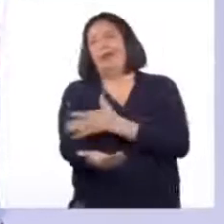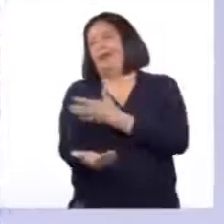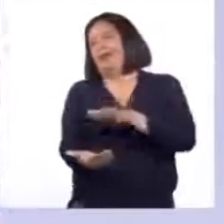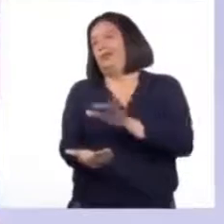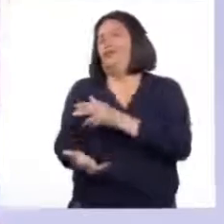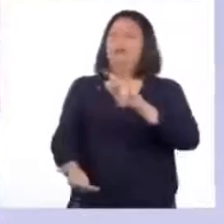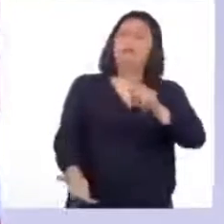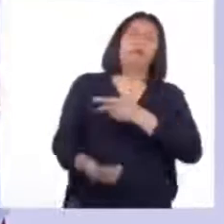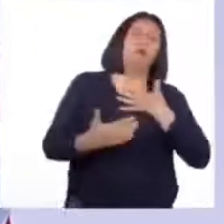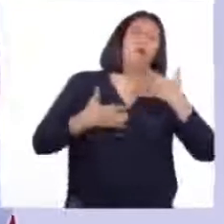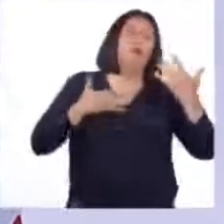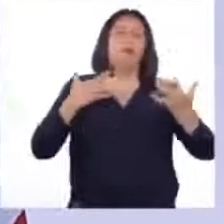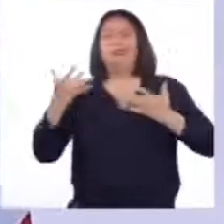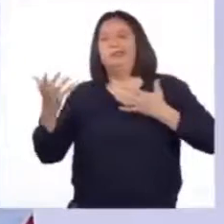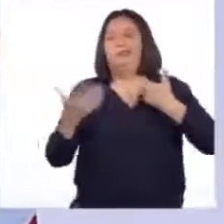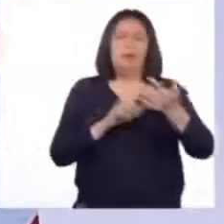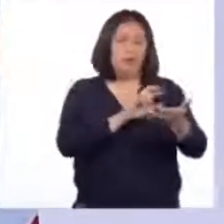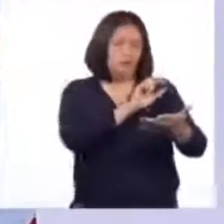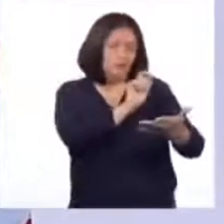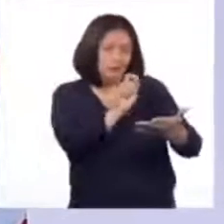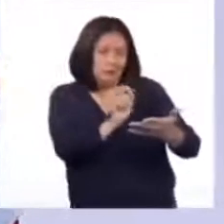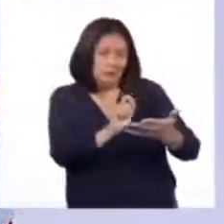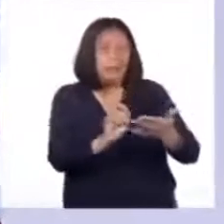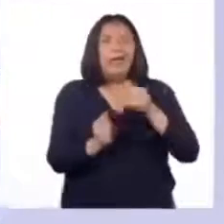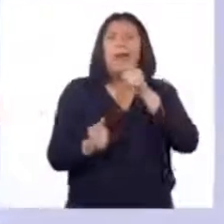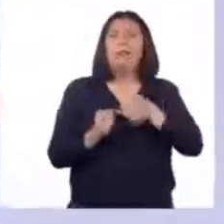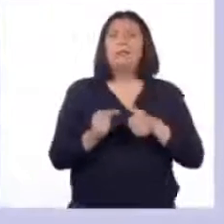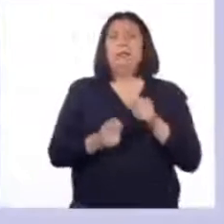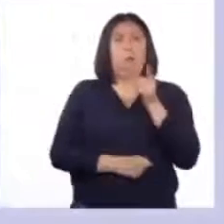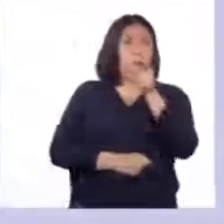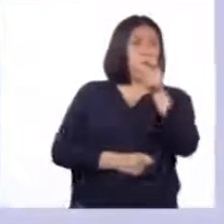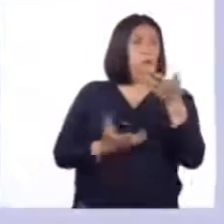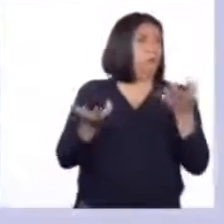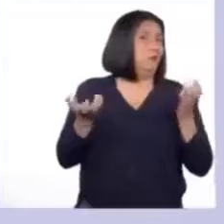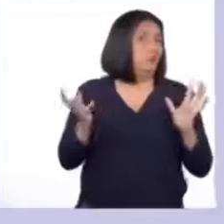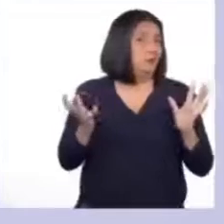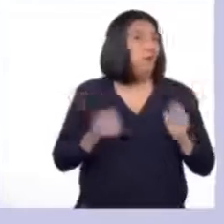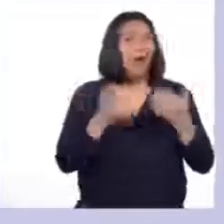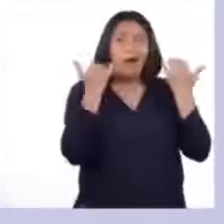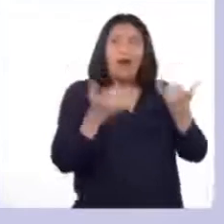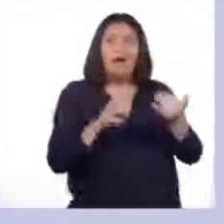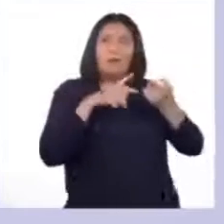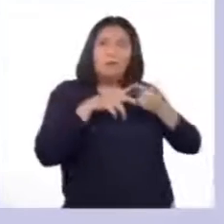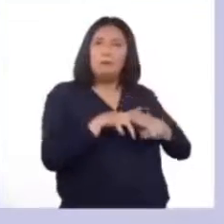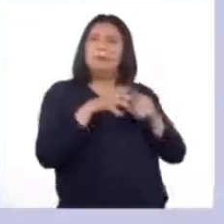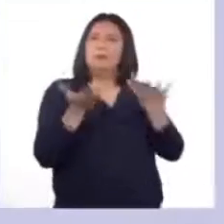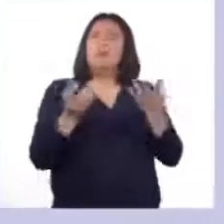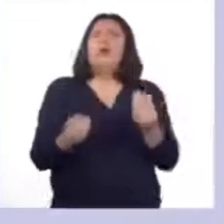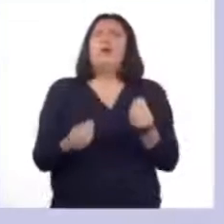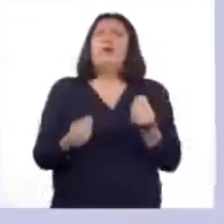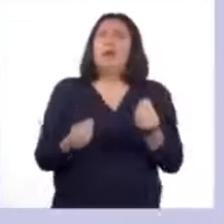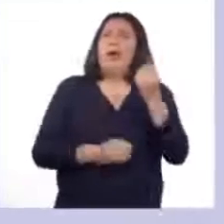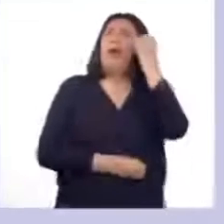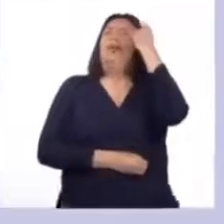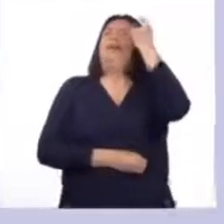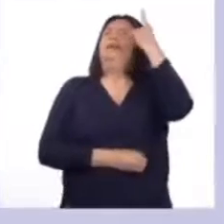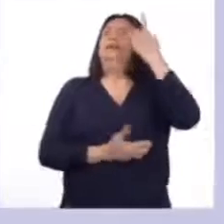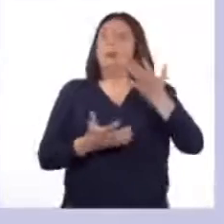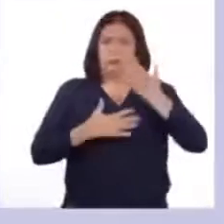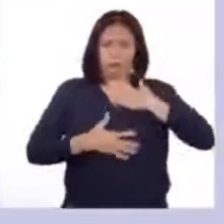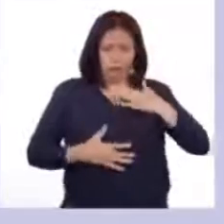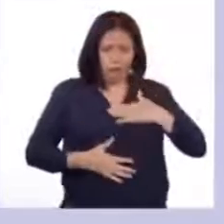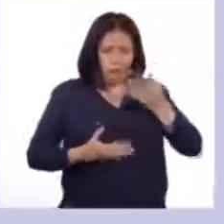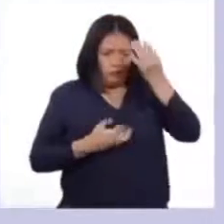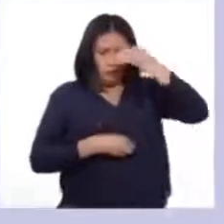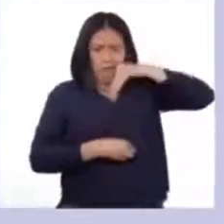una poesía, una carta, de la forma que ustedes prefieran. Iniciemos hoy entonces comprendiendo los cambios físicos y